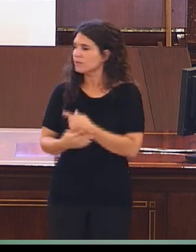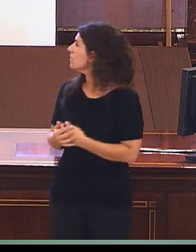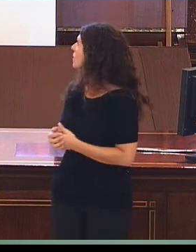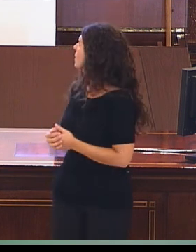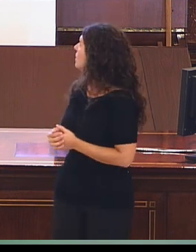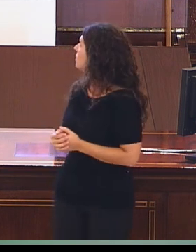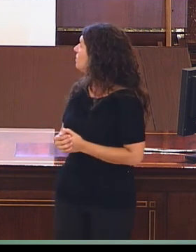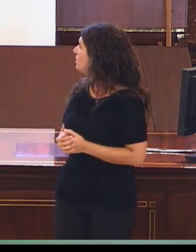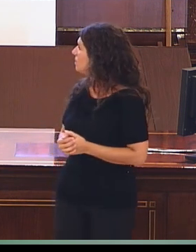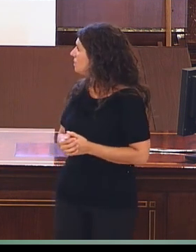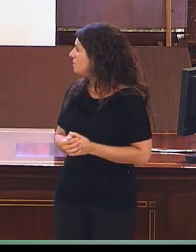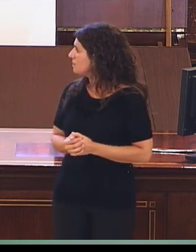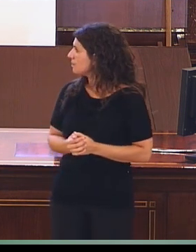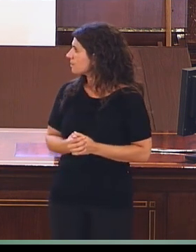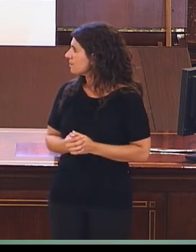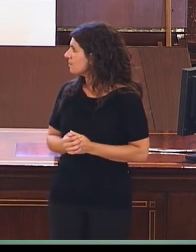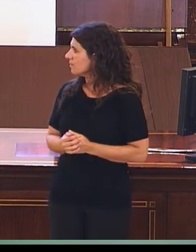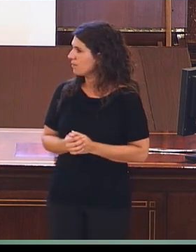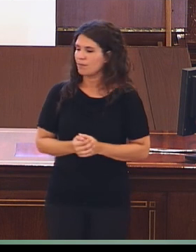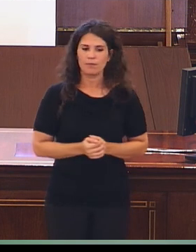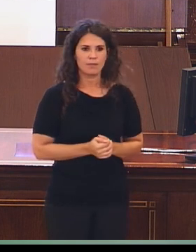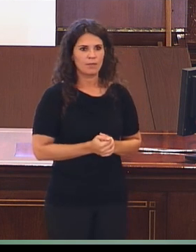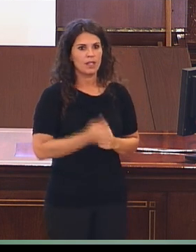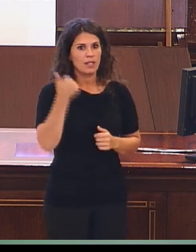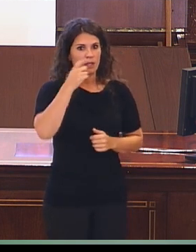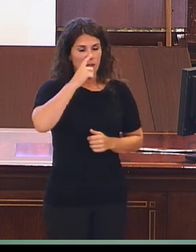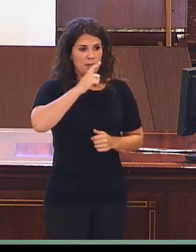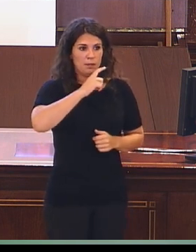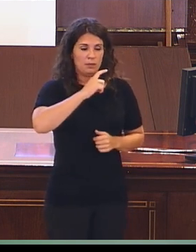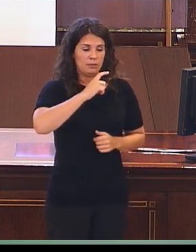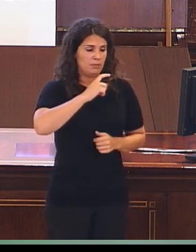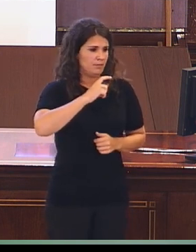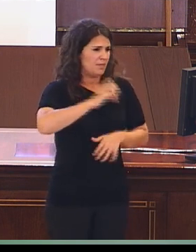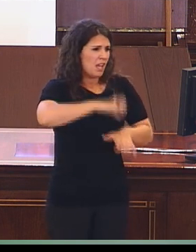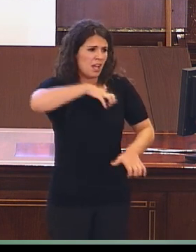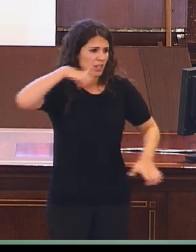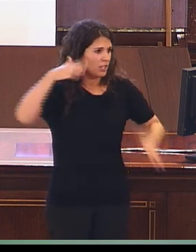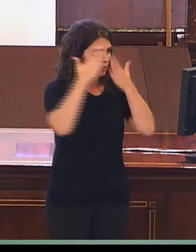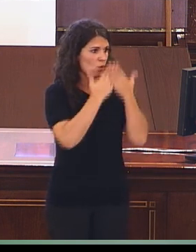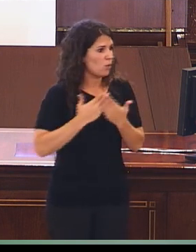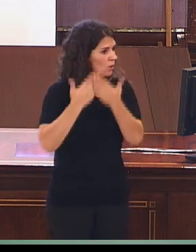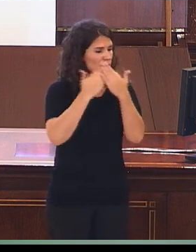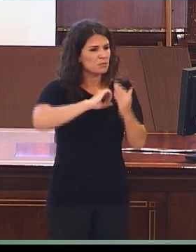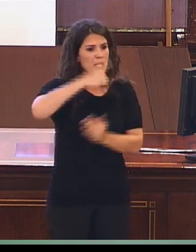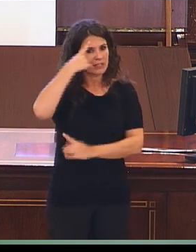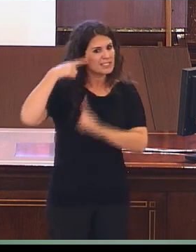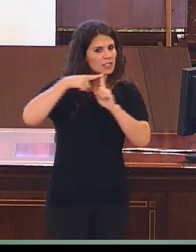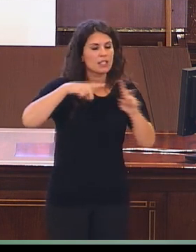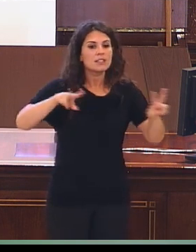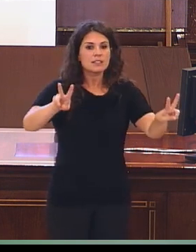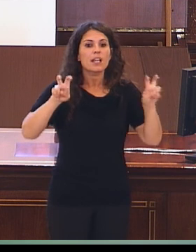realizado con estas características durante esta época. La mayor parte de los estudios se han centrado en la temática de